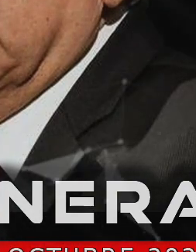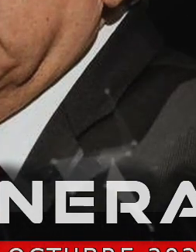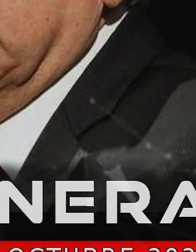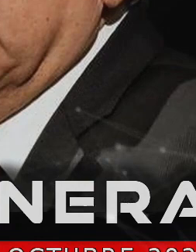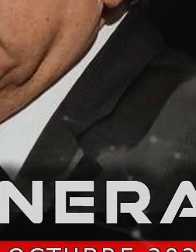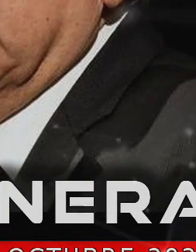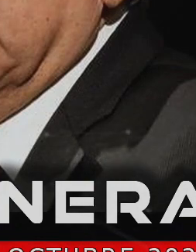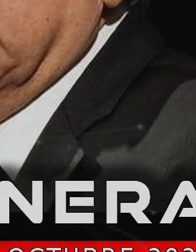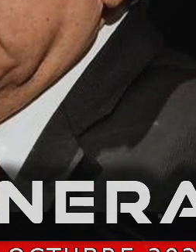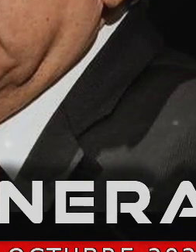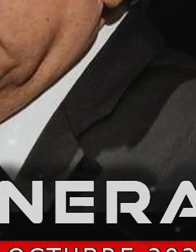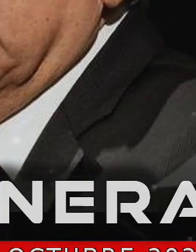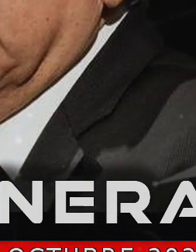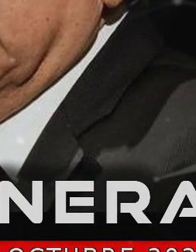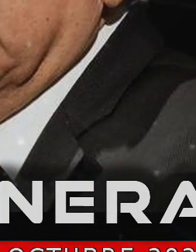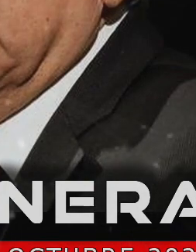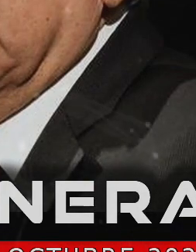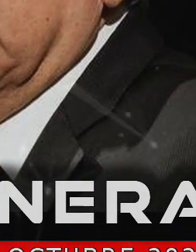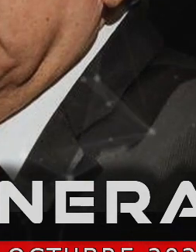reciente de nuestro canal.